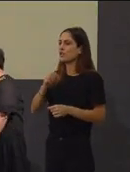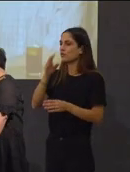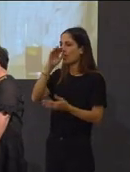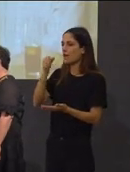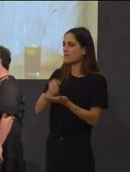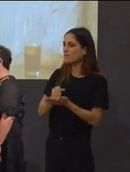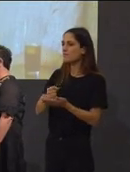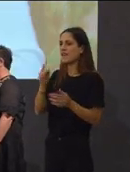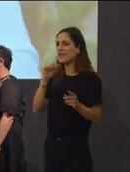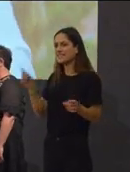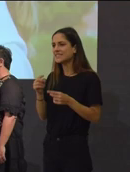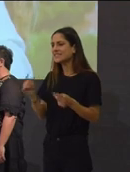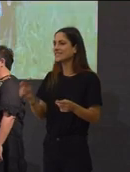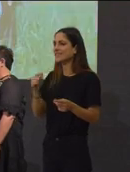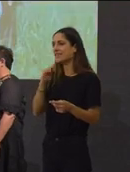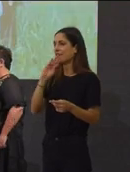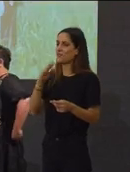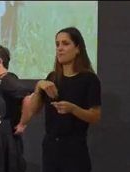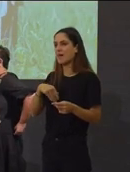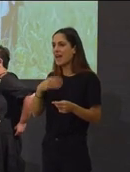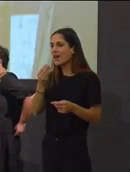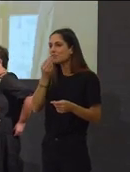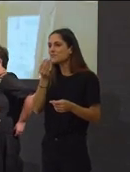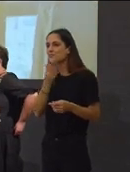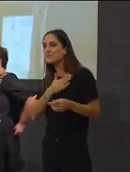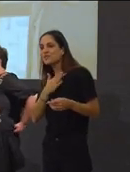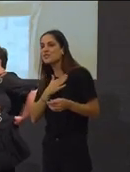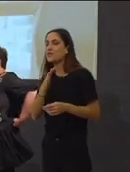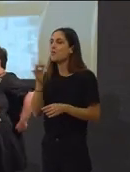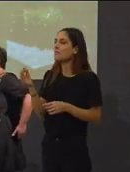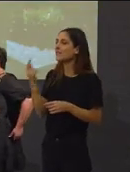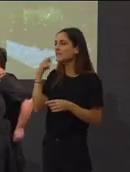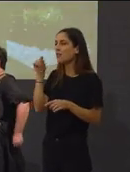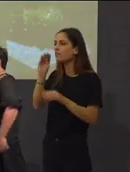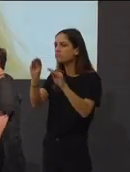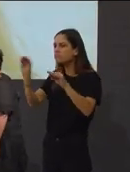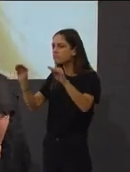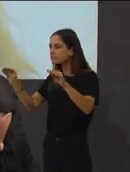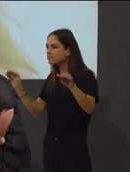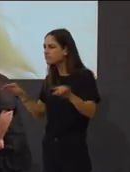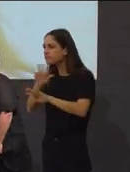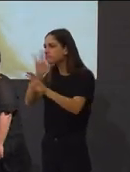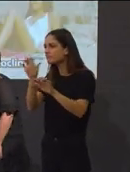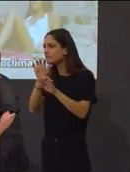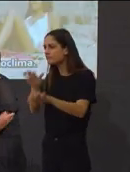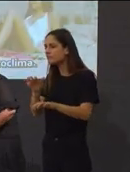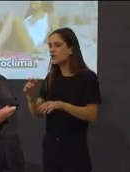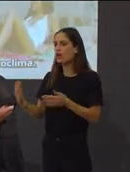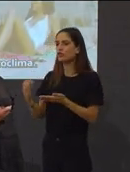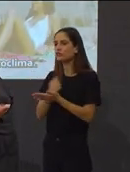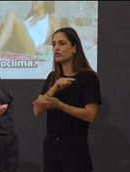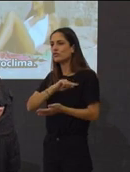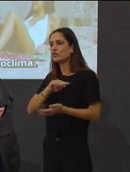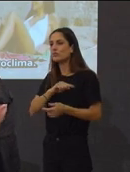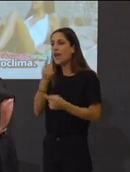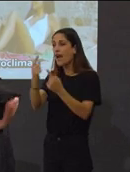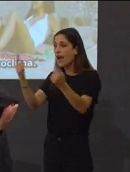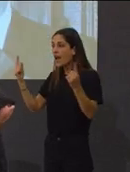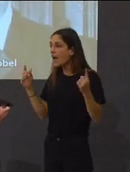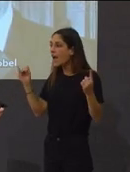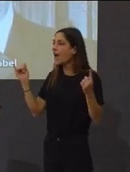meigas, de retranca, de riquiñé, de esgrima verbal, de ser preguntóns, de pozo, microclima, que cada un ten o seu